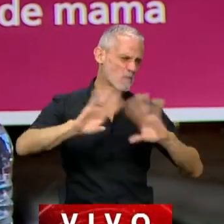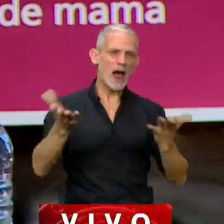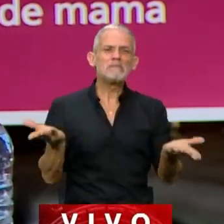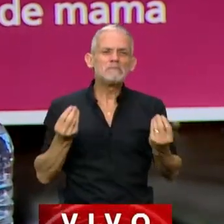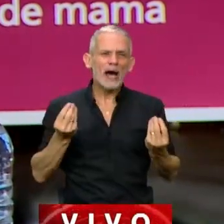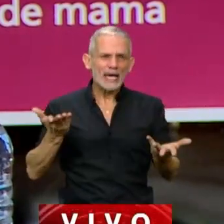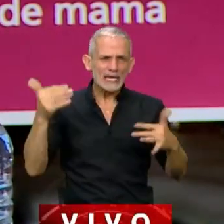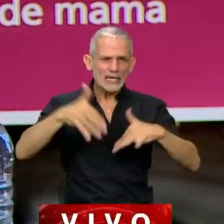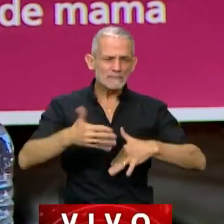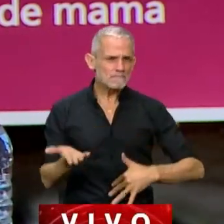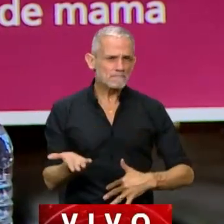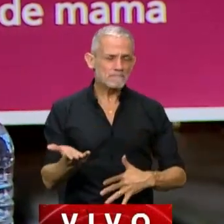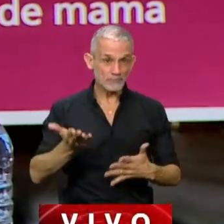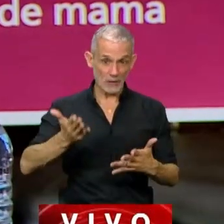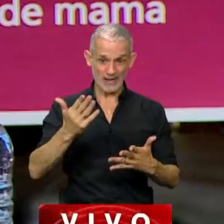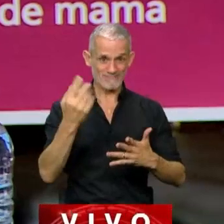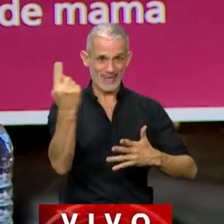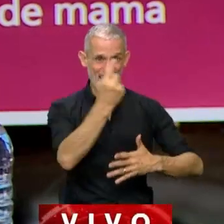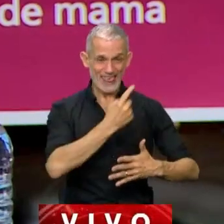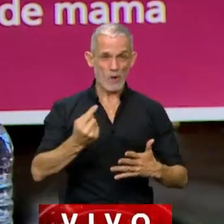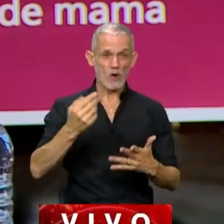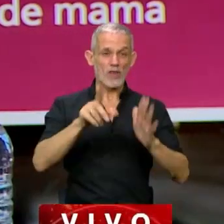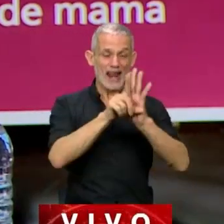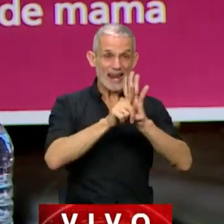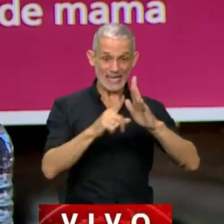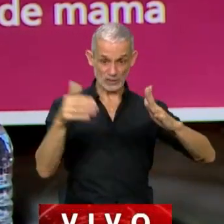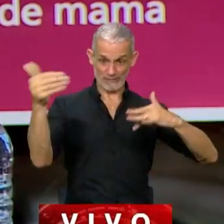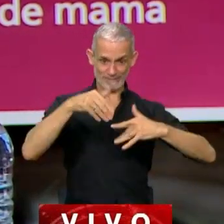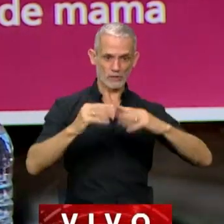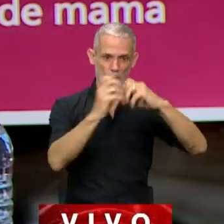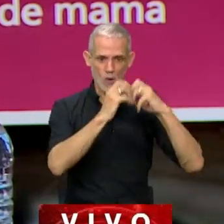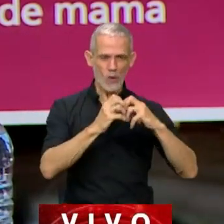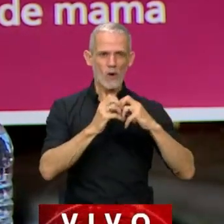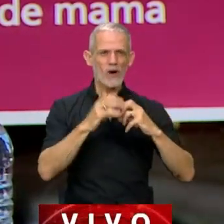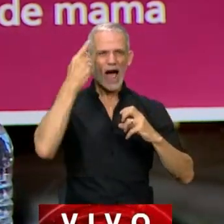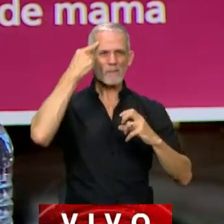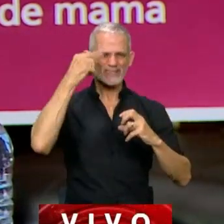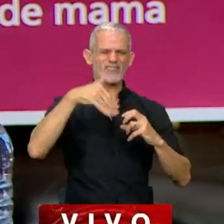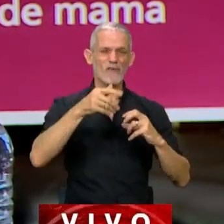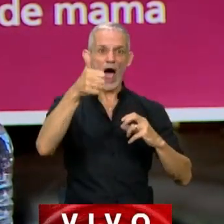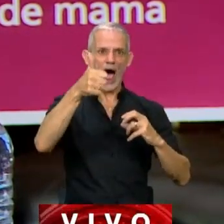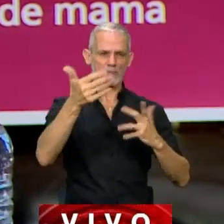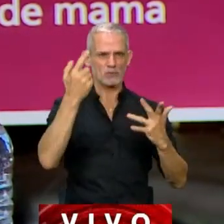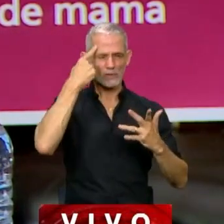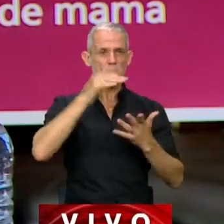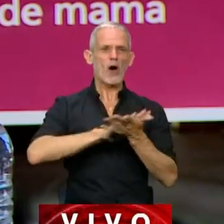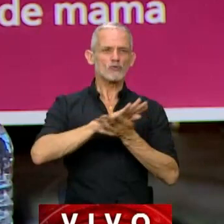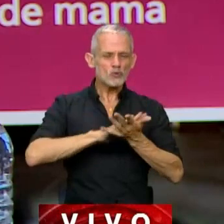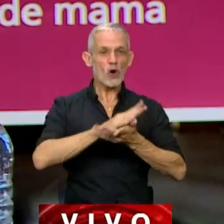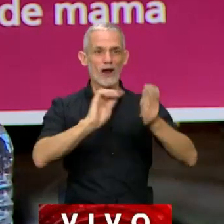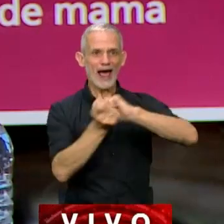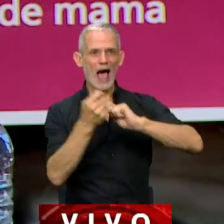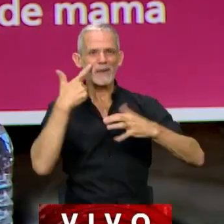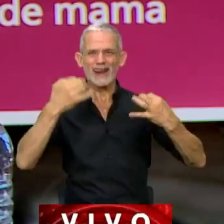aportar para que cada una de las leyes que nosotros planteamos aquí en el recinto solucionen y